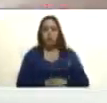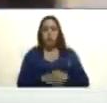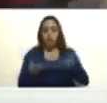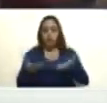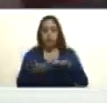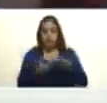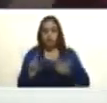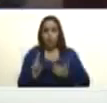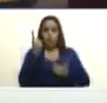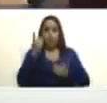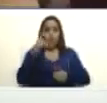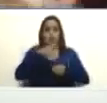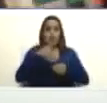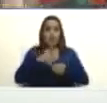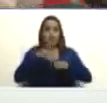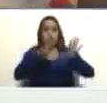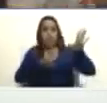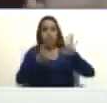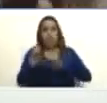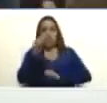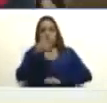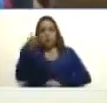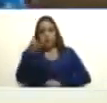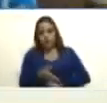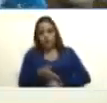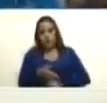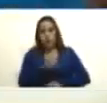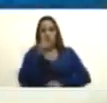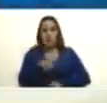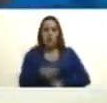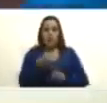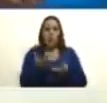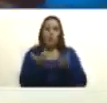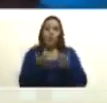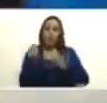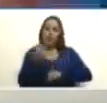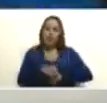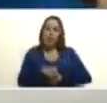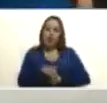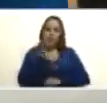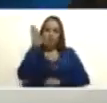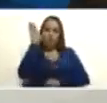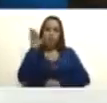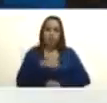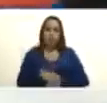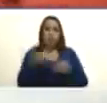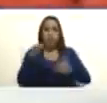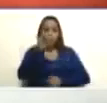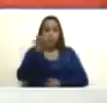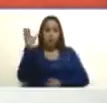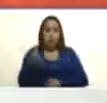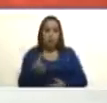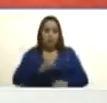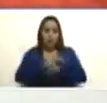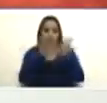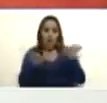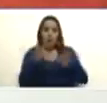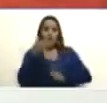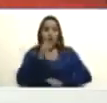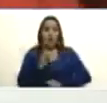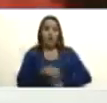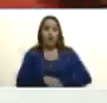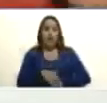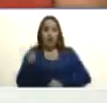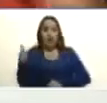boletín con el 70% y la proyección y ya los porcentajes contundentes en